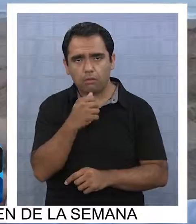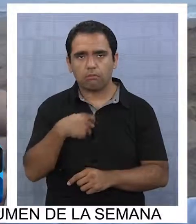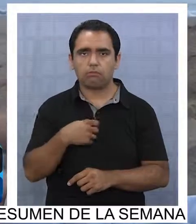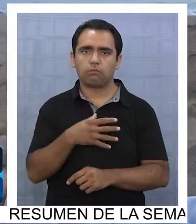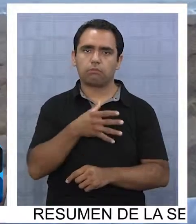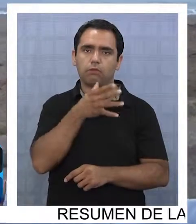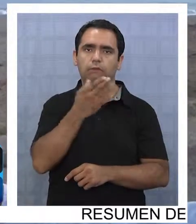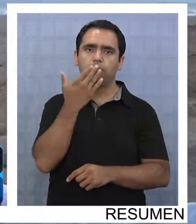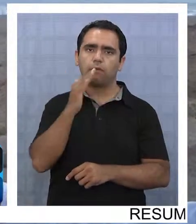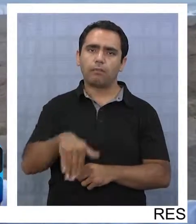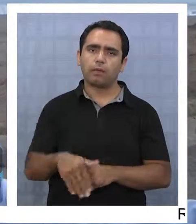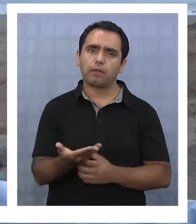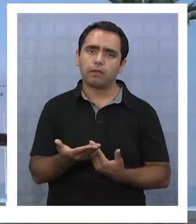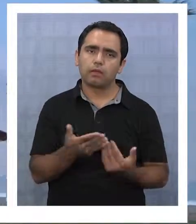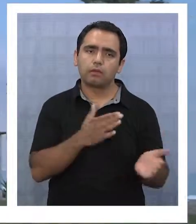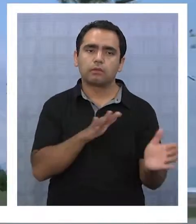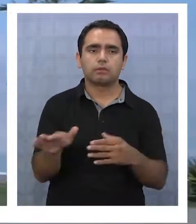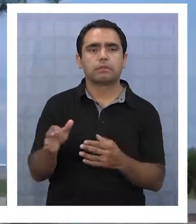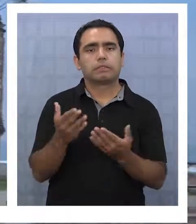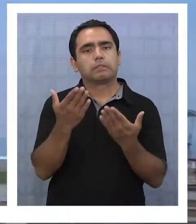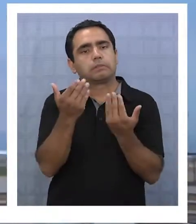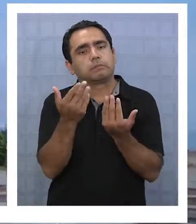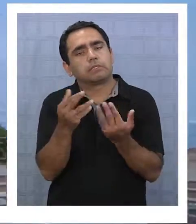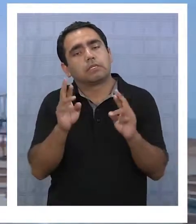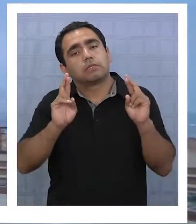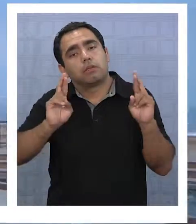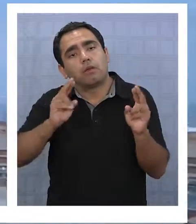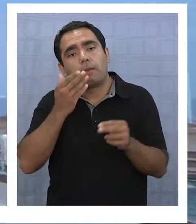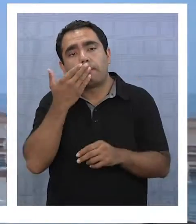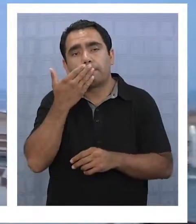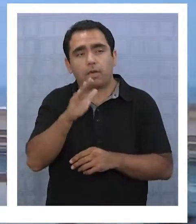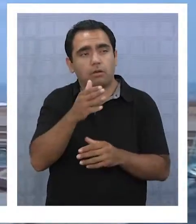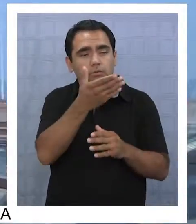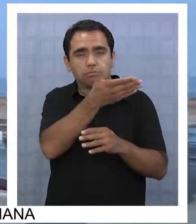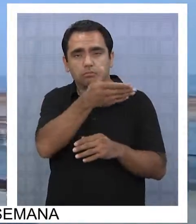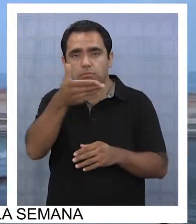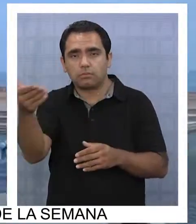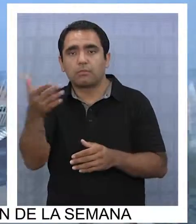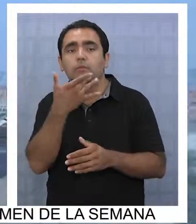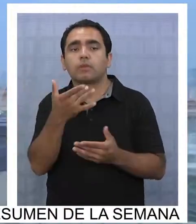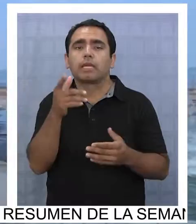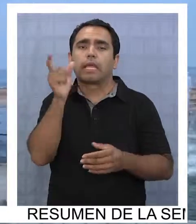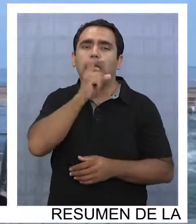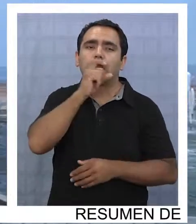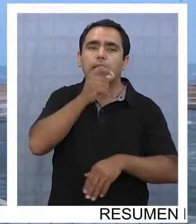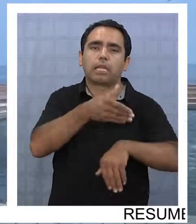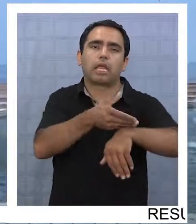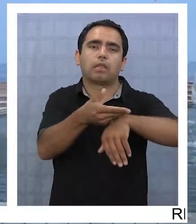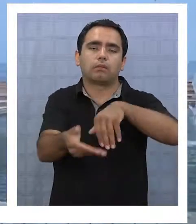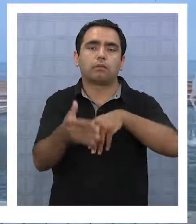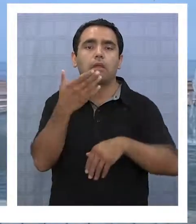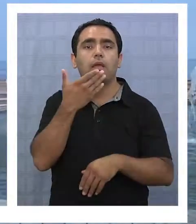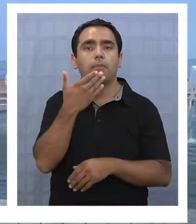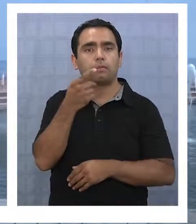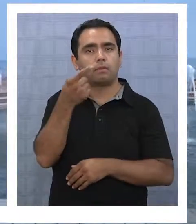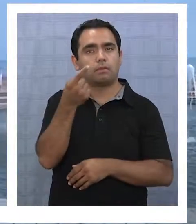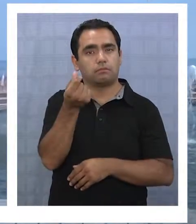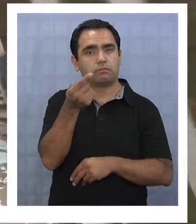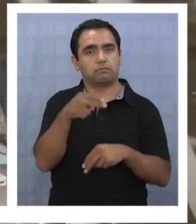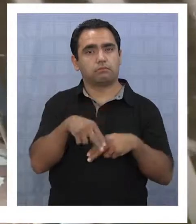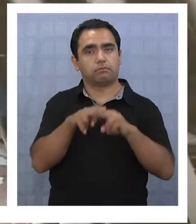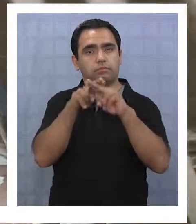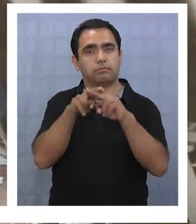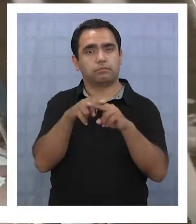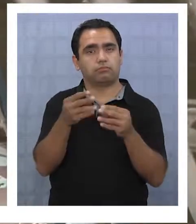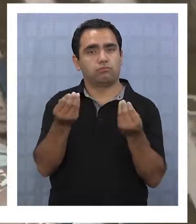es fome porque es lo más llamativo de Iquique. La esperanza de algunos es que sea para mejorar el entorno, con críticas a la demora y